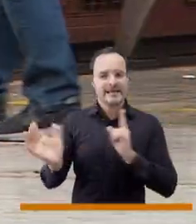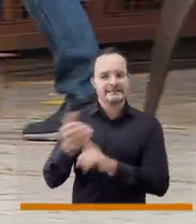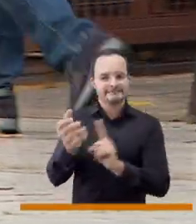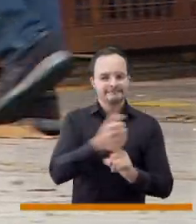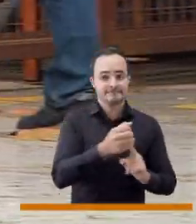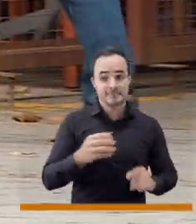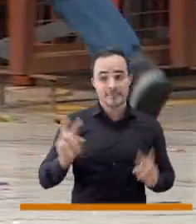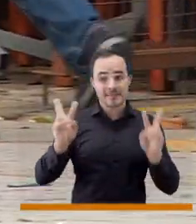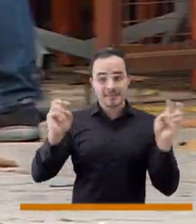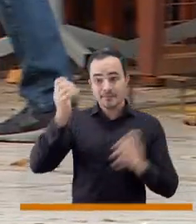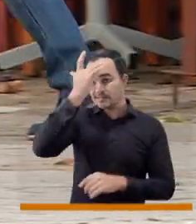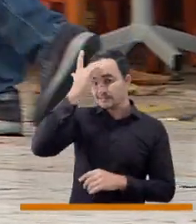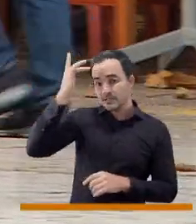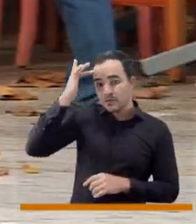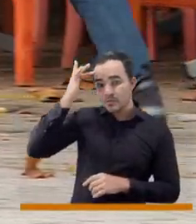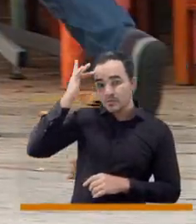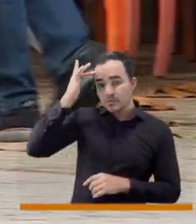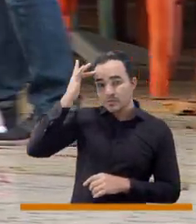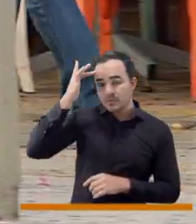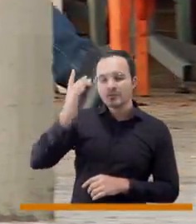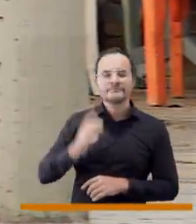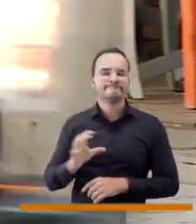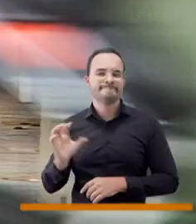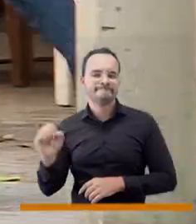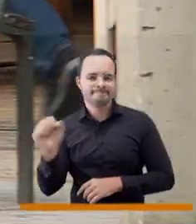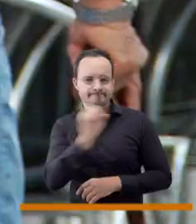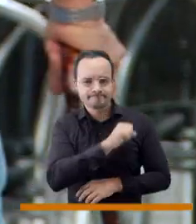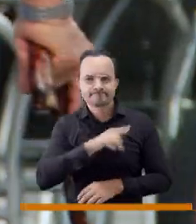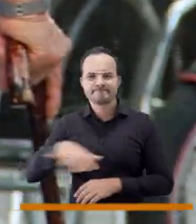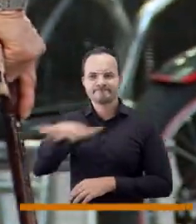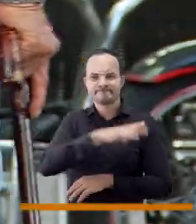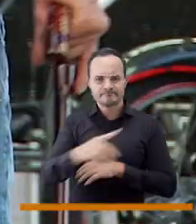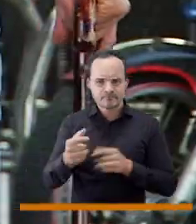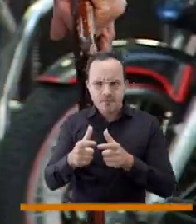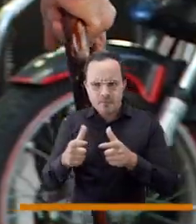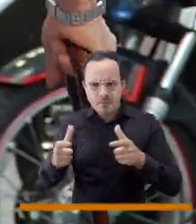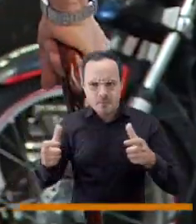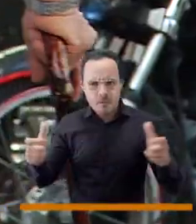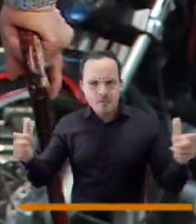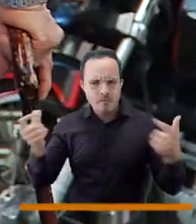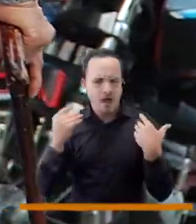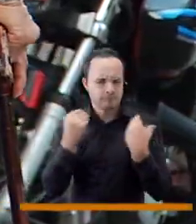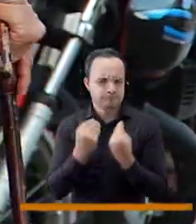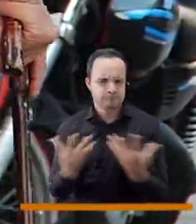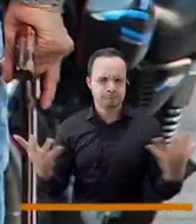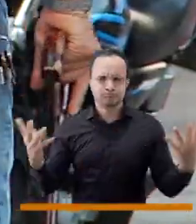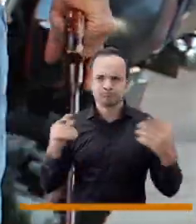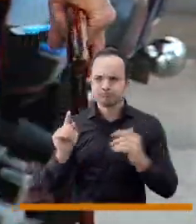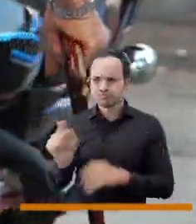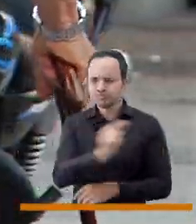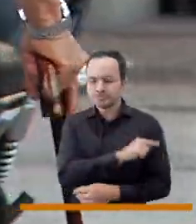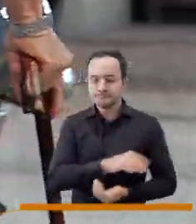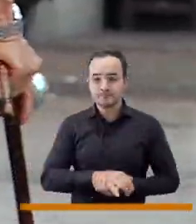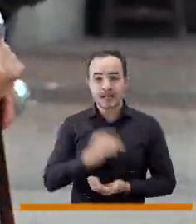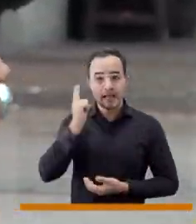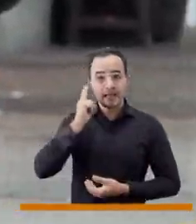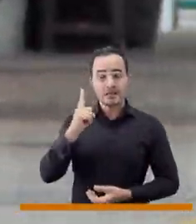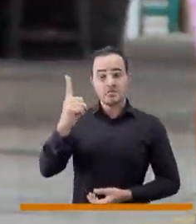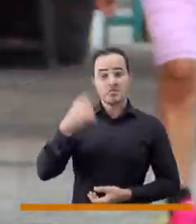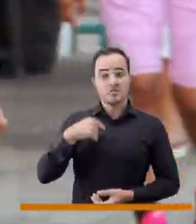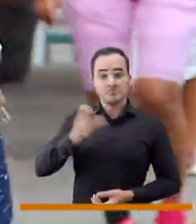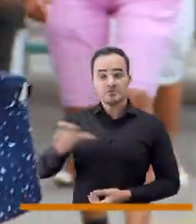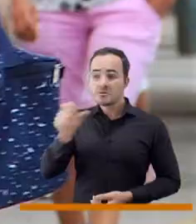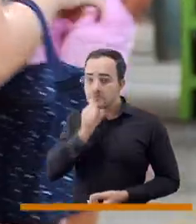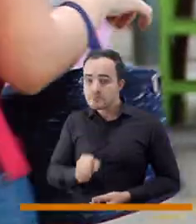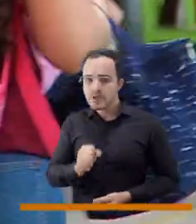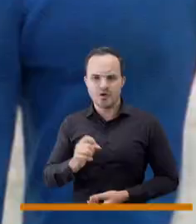temas asociados a la salud mental están afectando directamente a un gran porcentaje de la población, y no solo es en la población